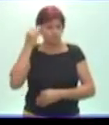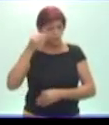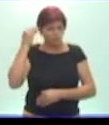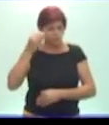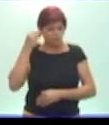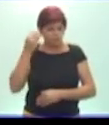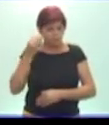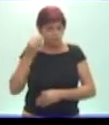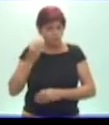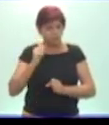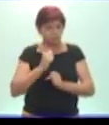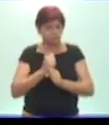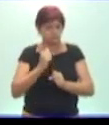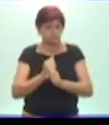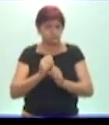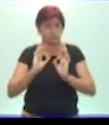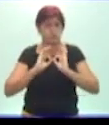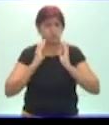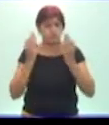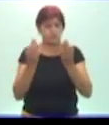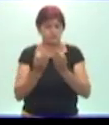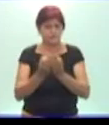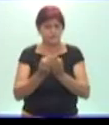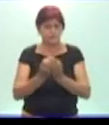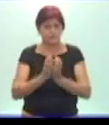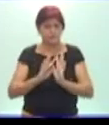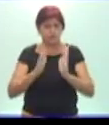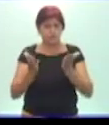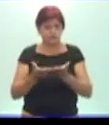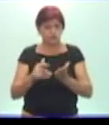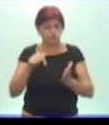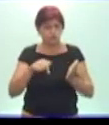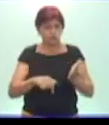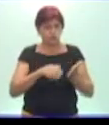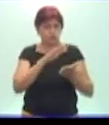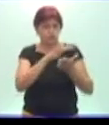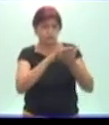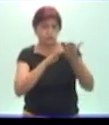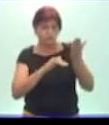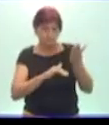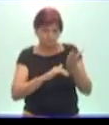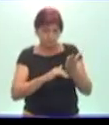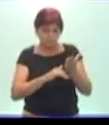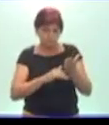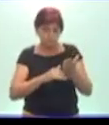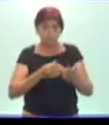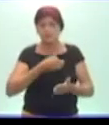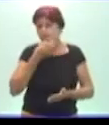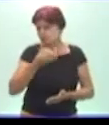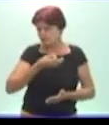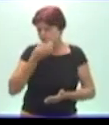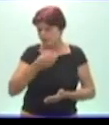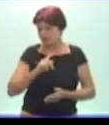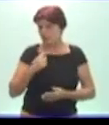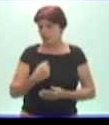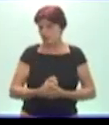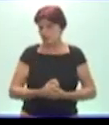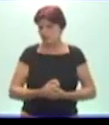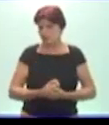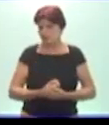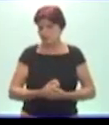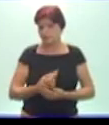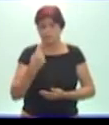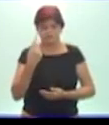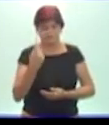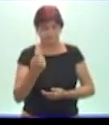con la familia y del intercambio en todos estos meses es imprescindible hacer algunos apuntes. Miren, familia, la